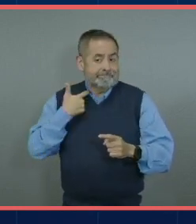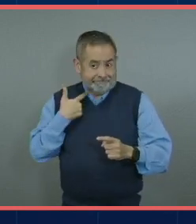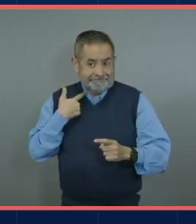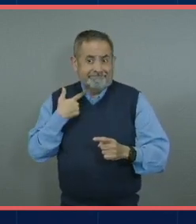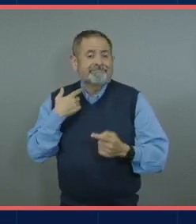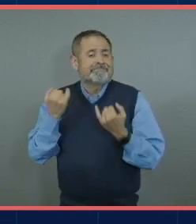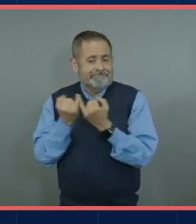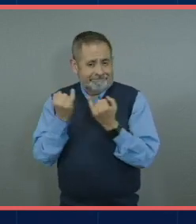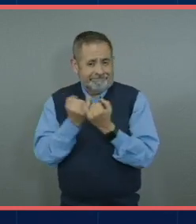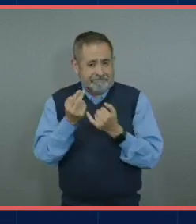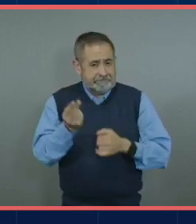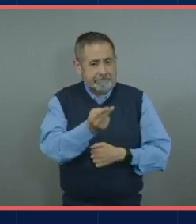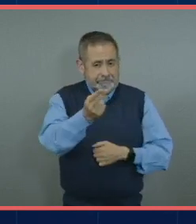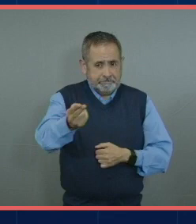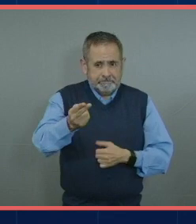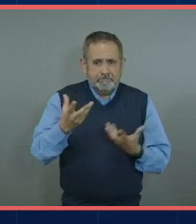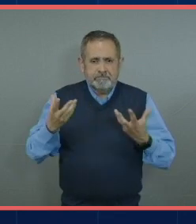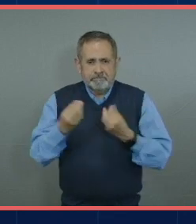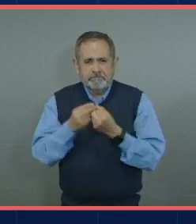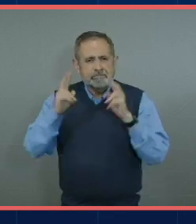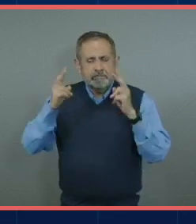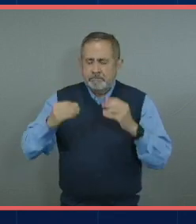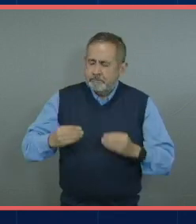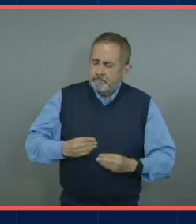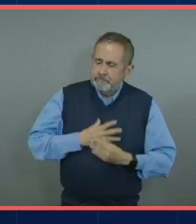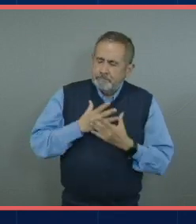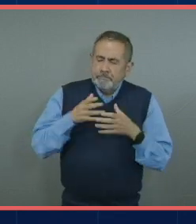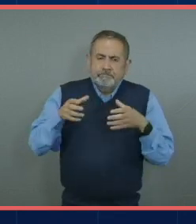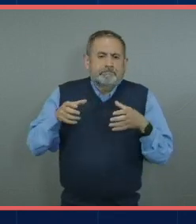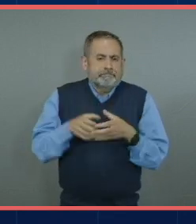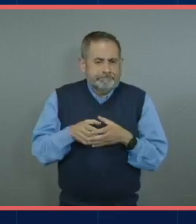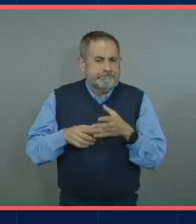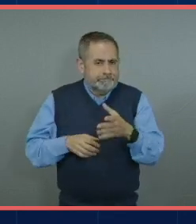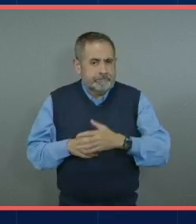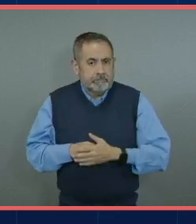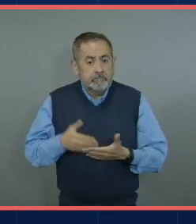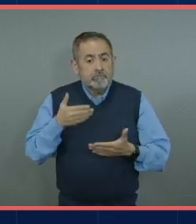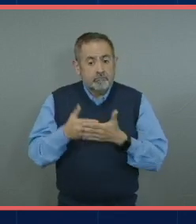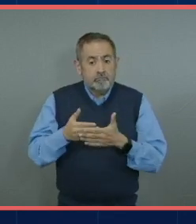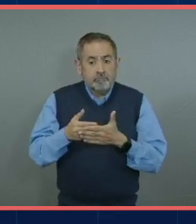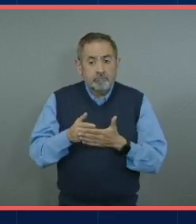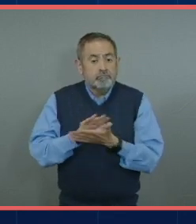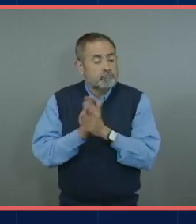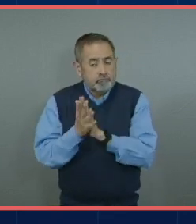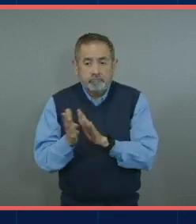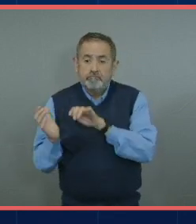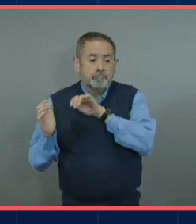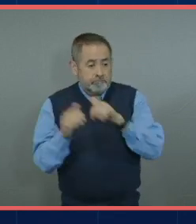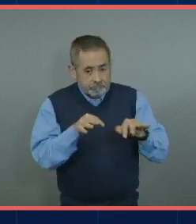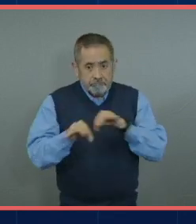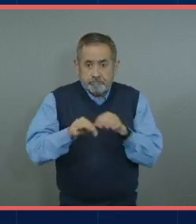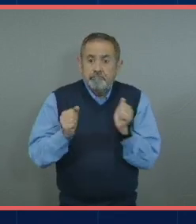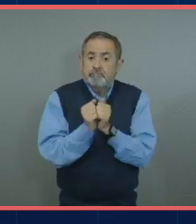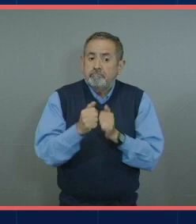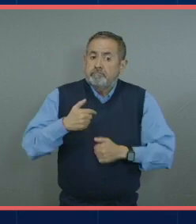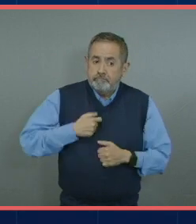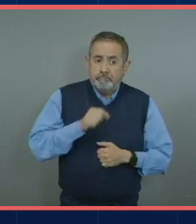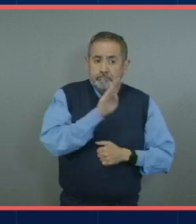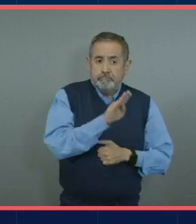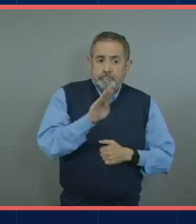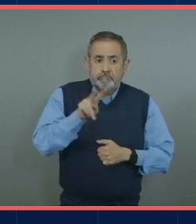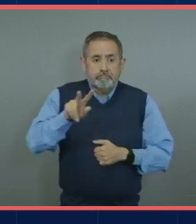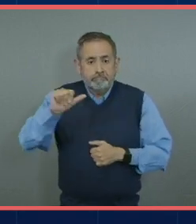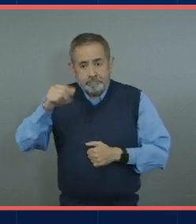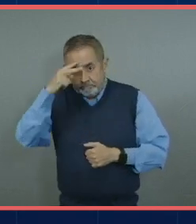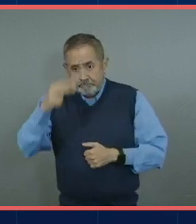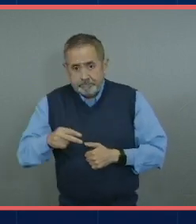que fueron parte del programa Chavos que Inspiran, y hoy son colaboradoras de BBVA México. No solo